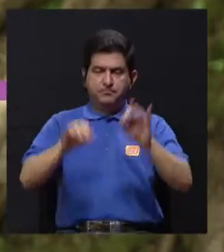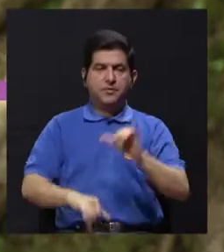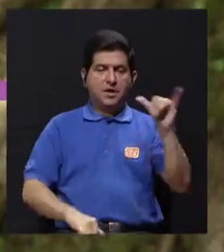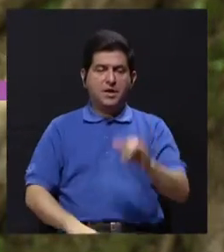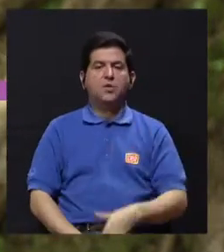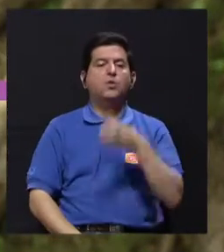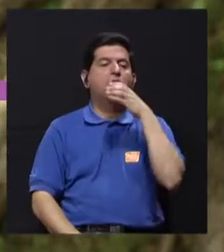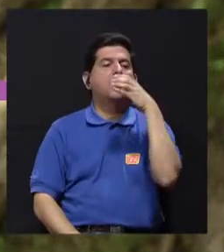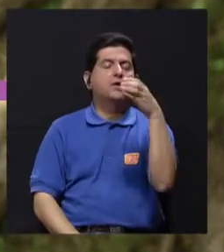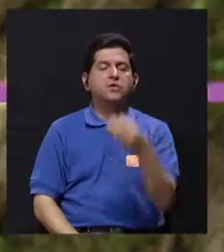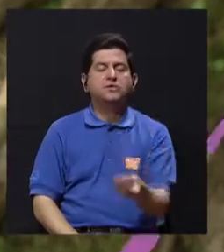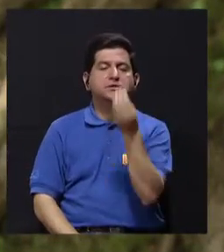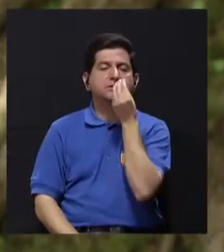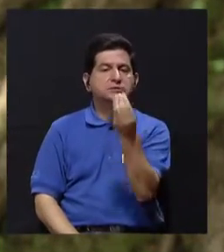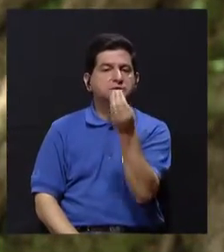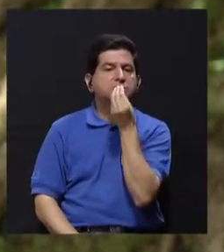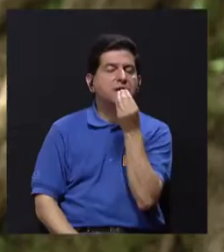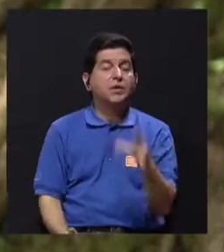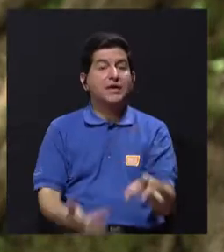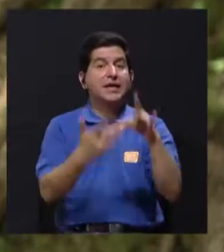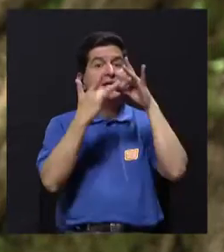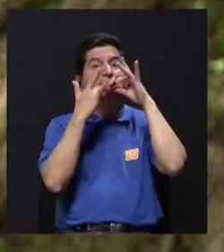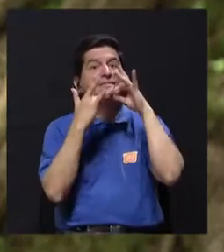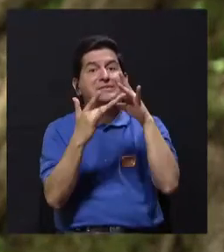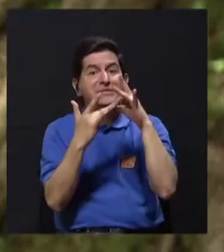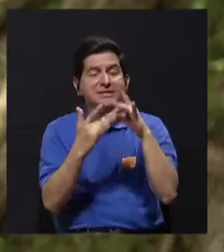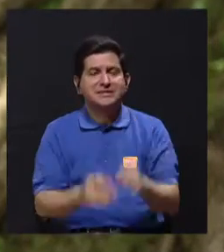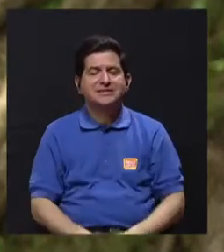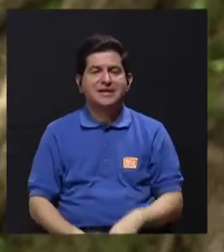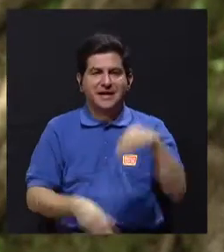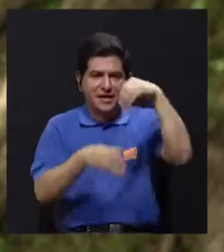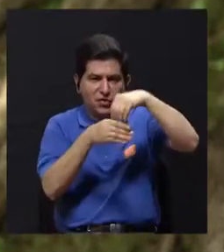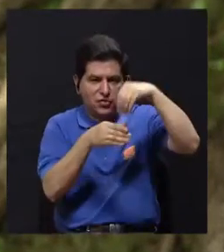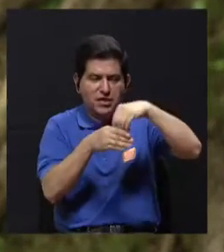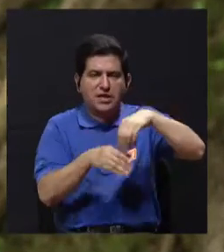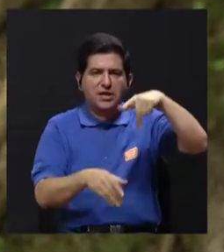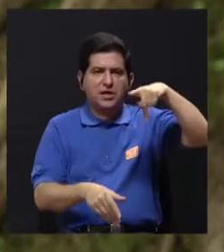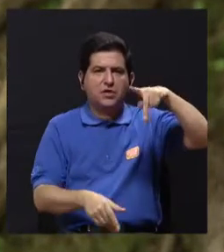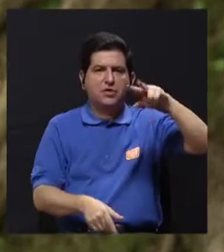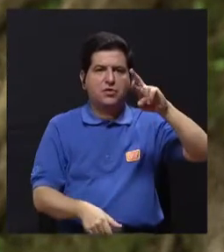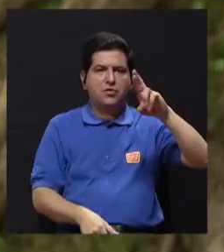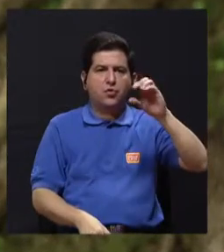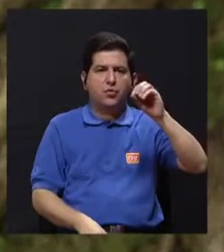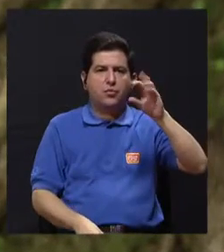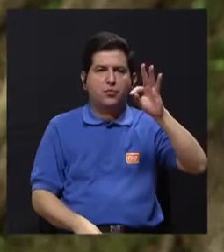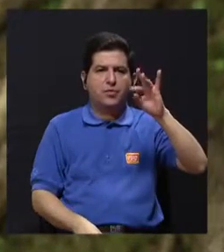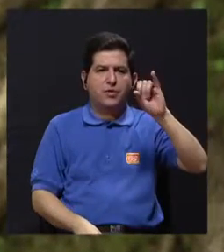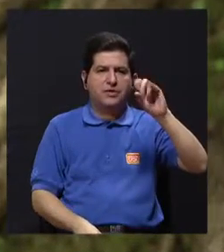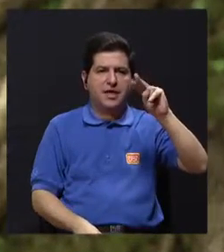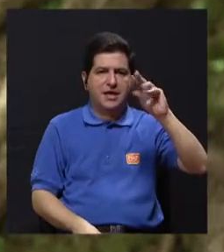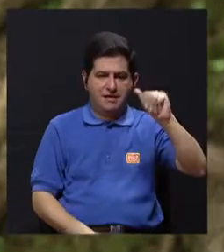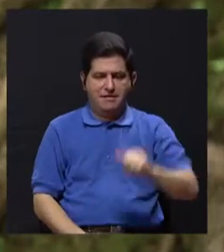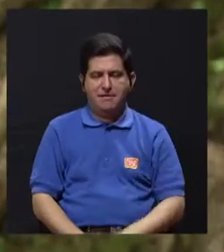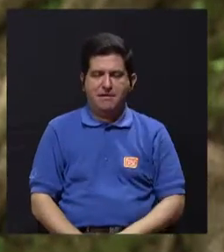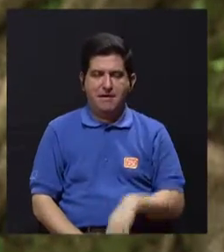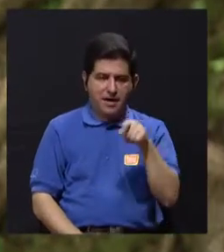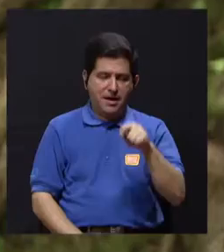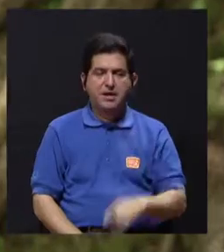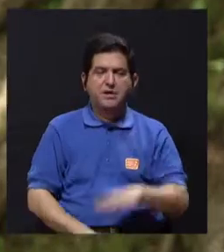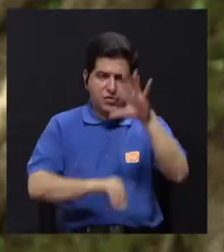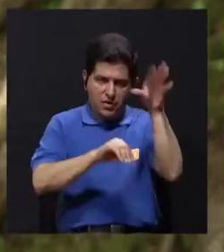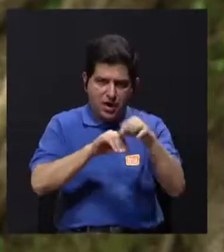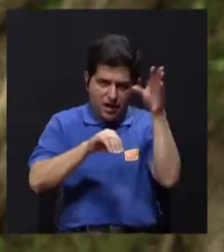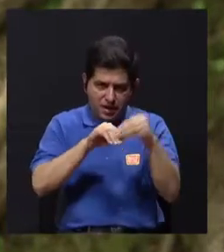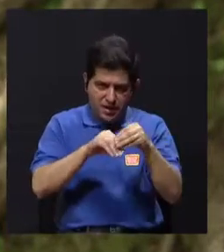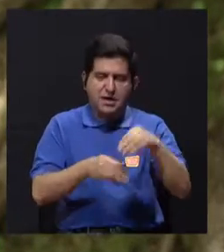y también algunas recomendaciones nutricionales, sobre todo la cantidad de proteína que se pueda añadir a la dieta, ya sea como